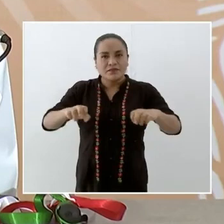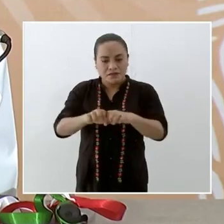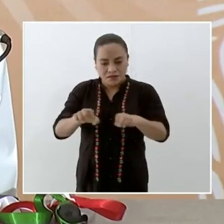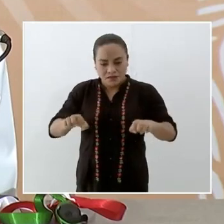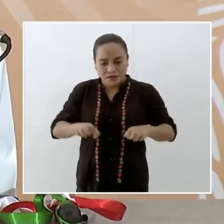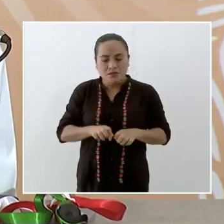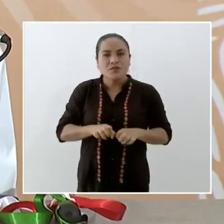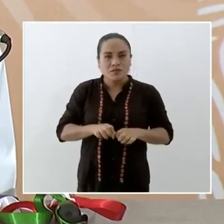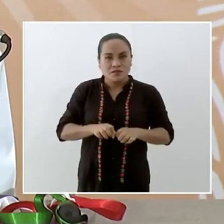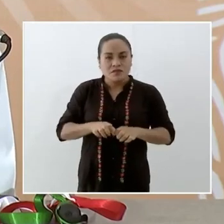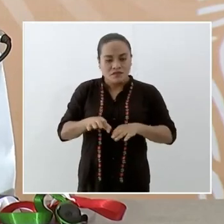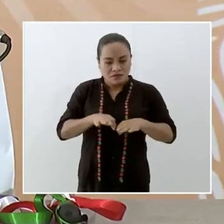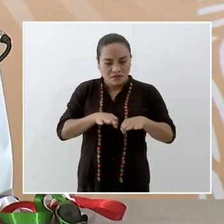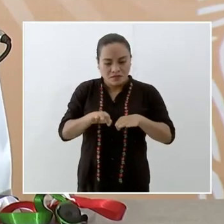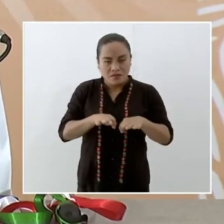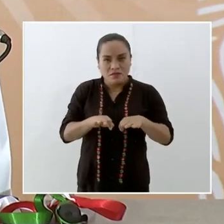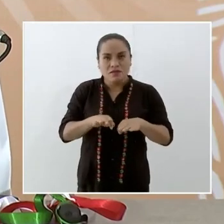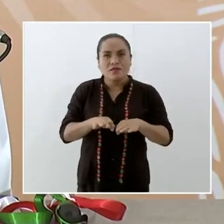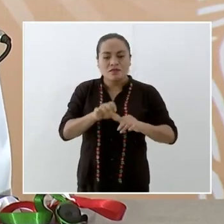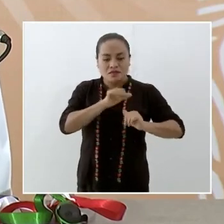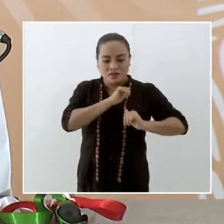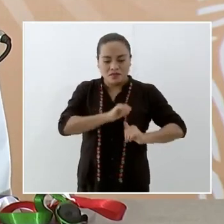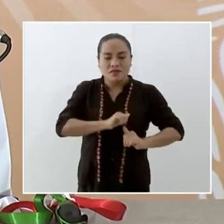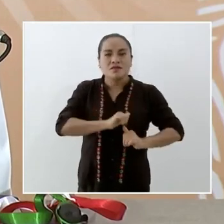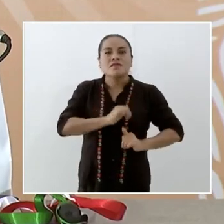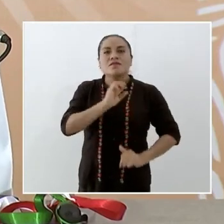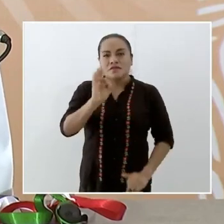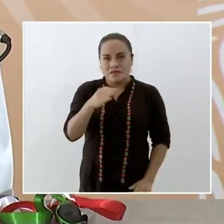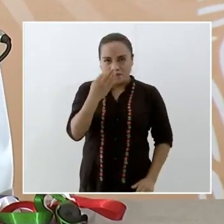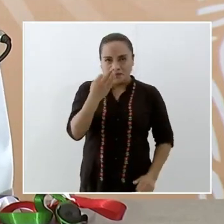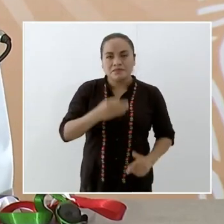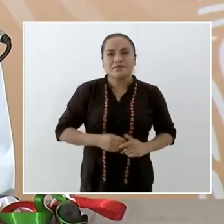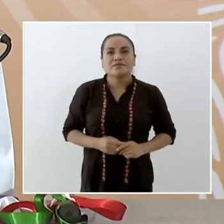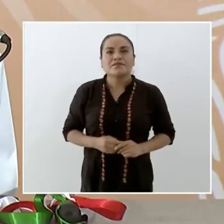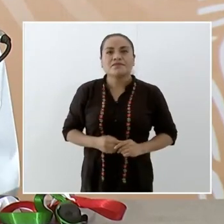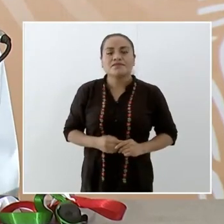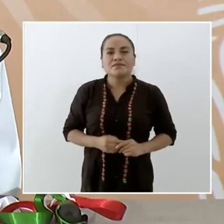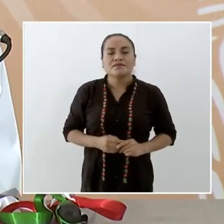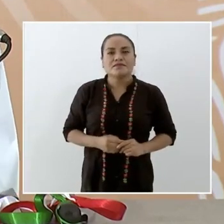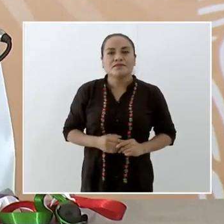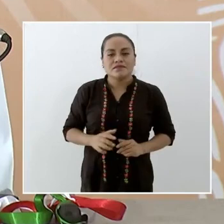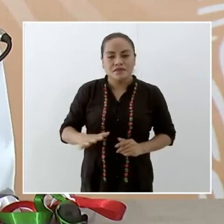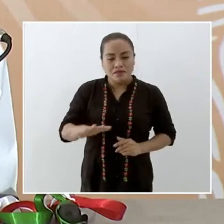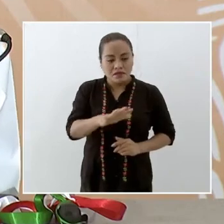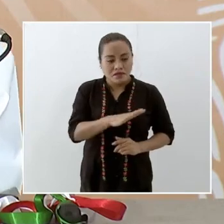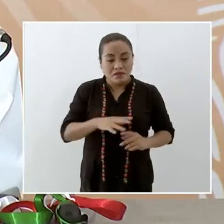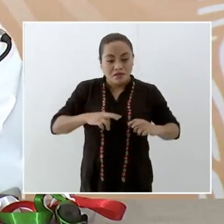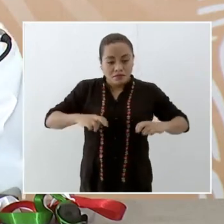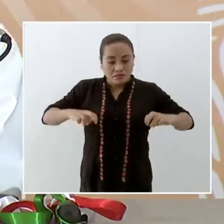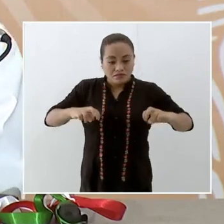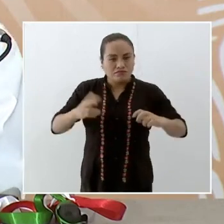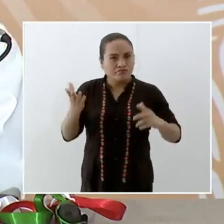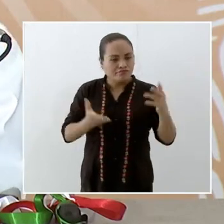del gobierno federal estamos como acordamos